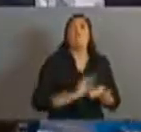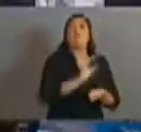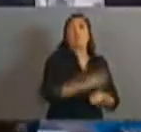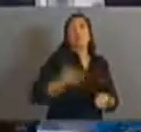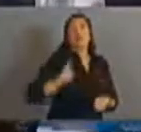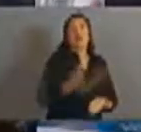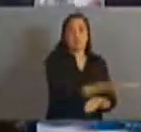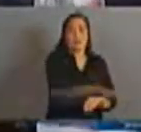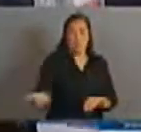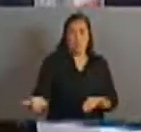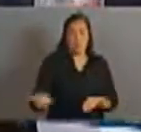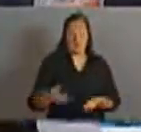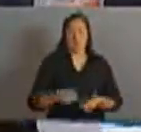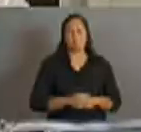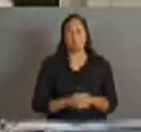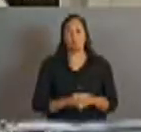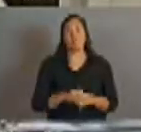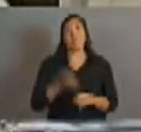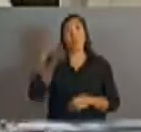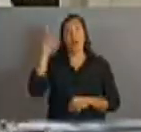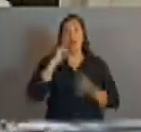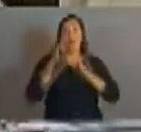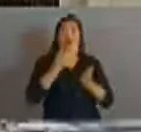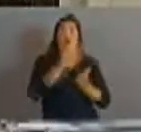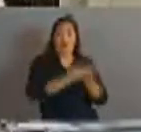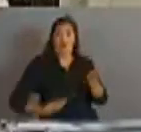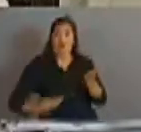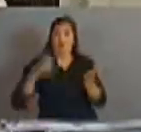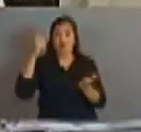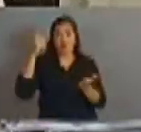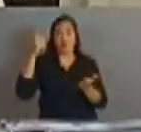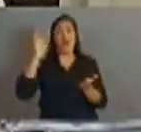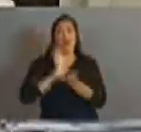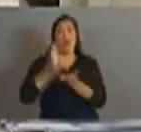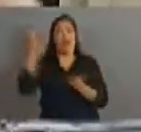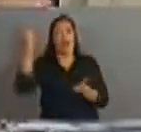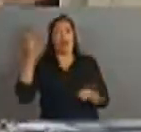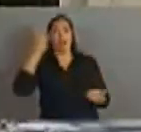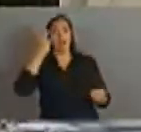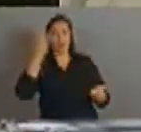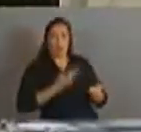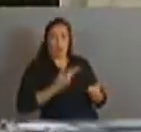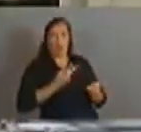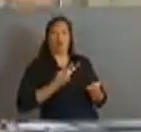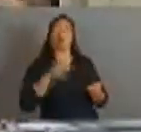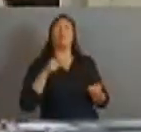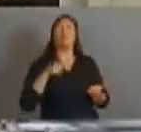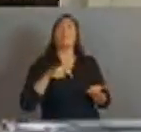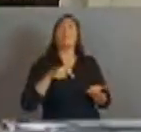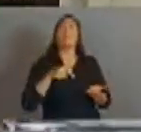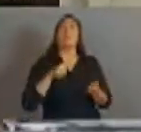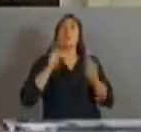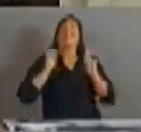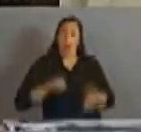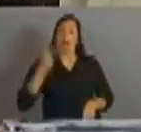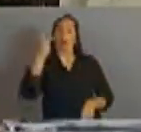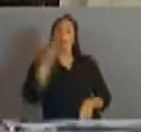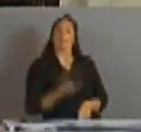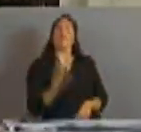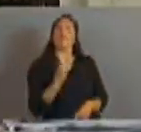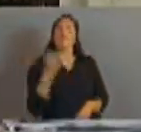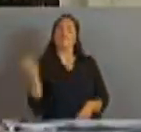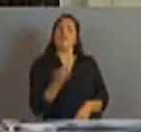Creo que sumado esto también al reconocimiento al programa de Precios Cuidados